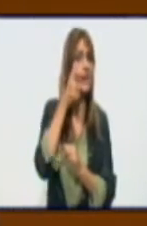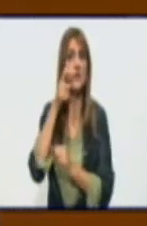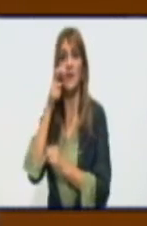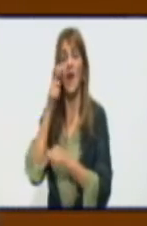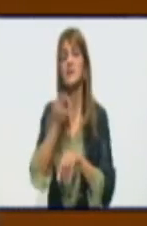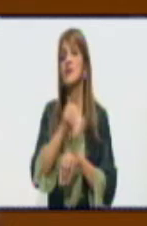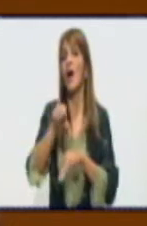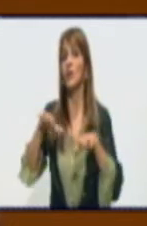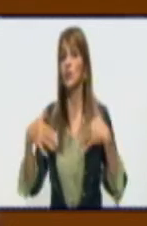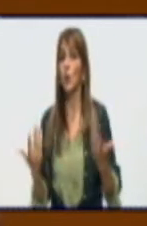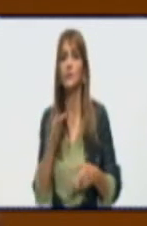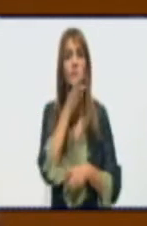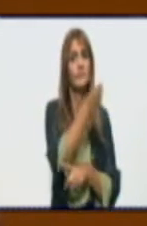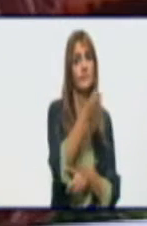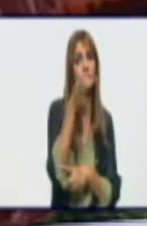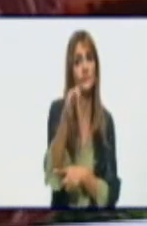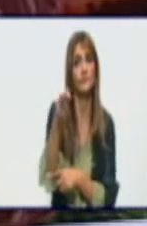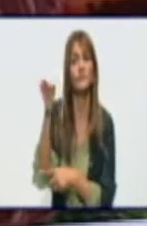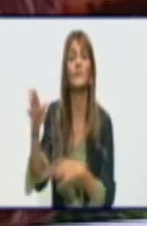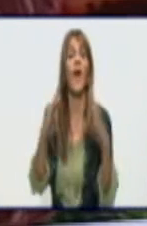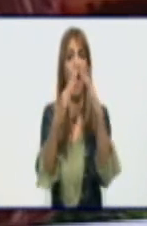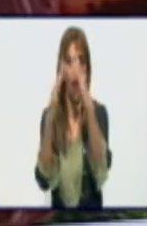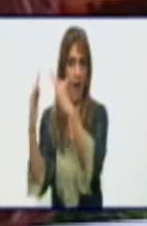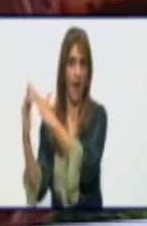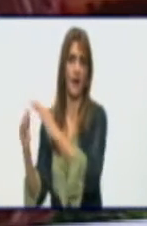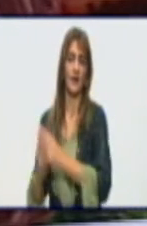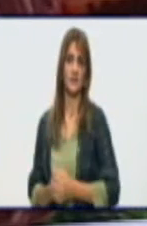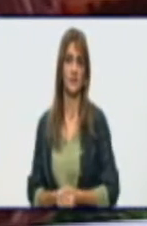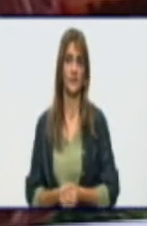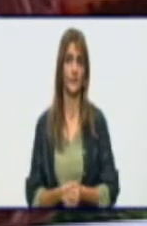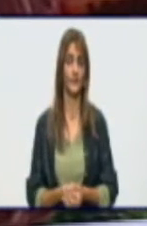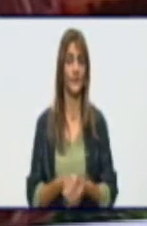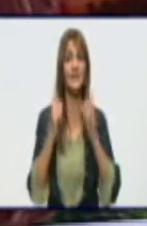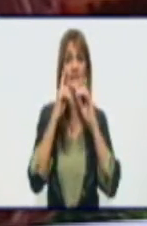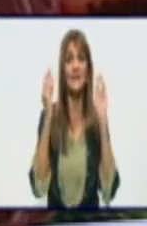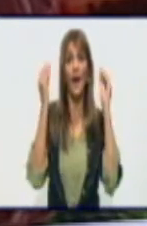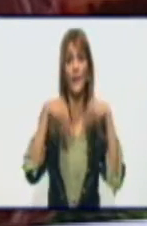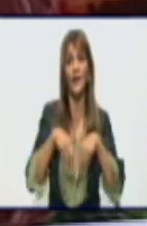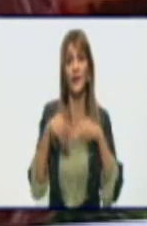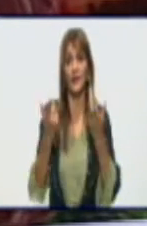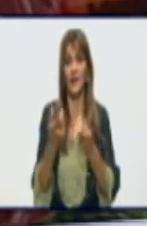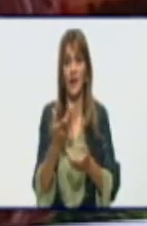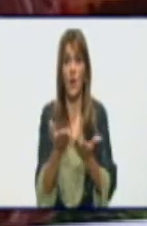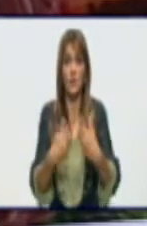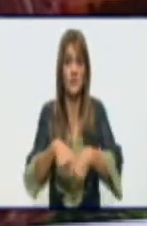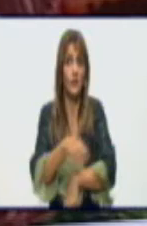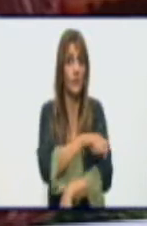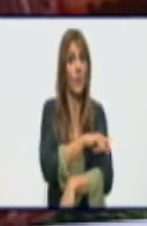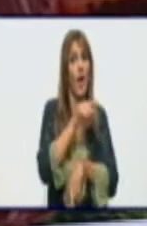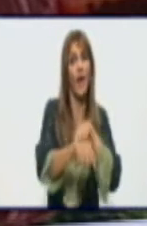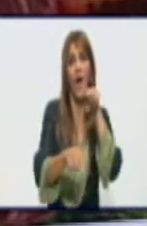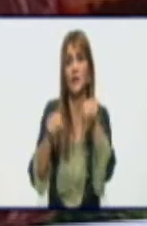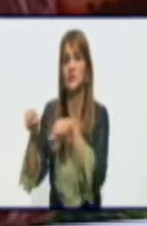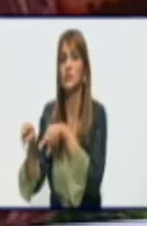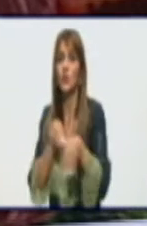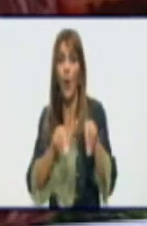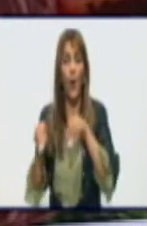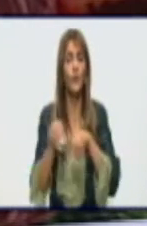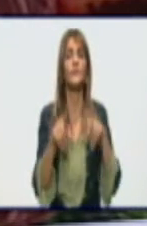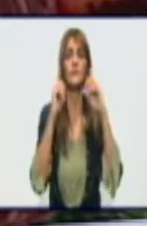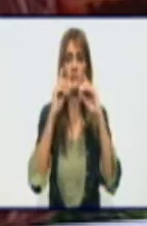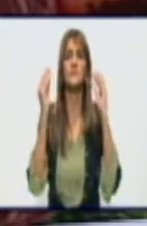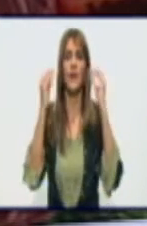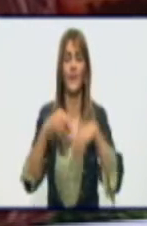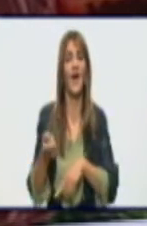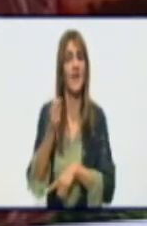Es detectar lo que aparece en el barrio, lo que está dentro de nuestras viviendas. Bueno, pues mire, 613 personas